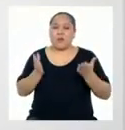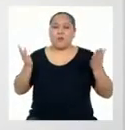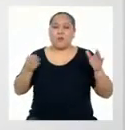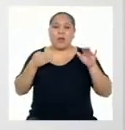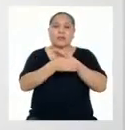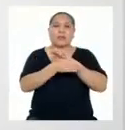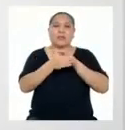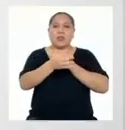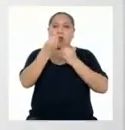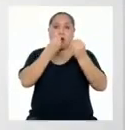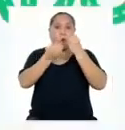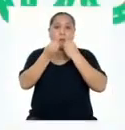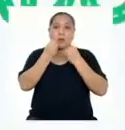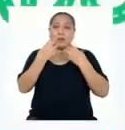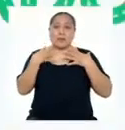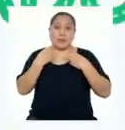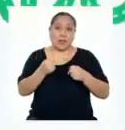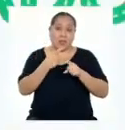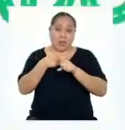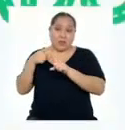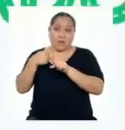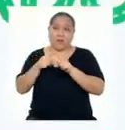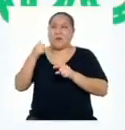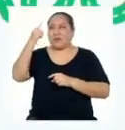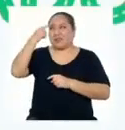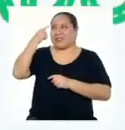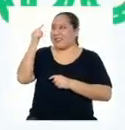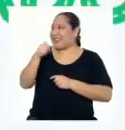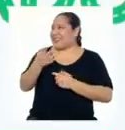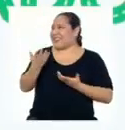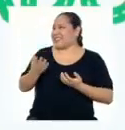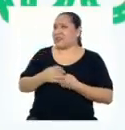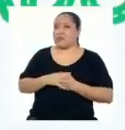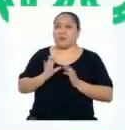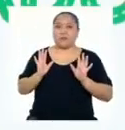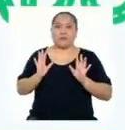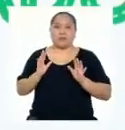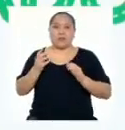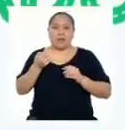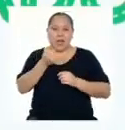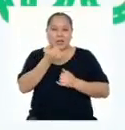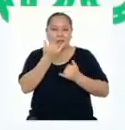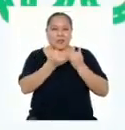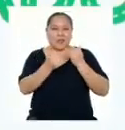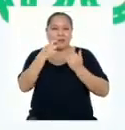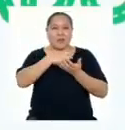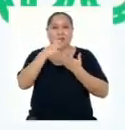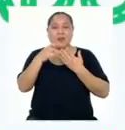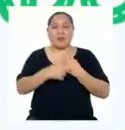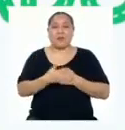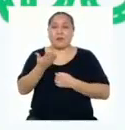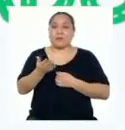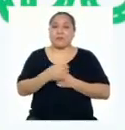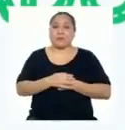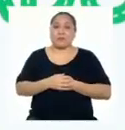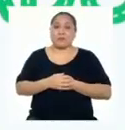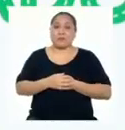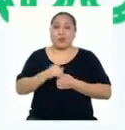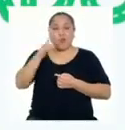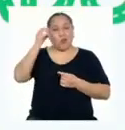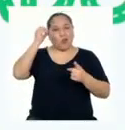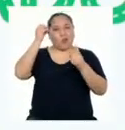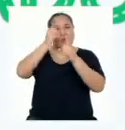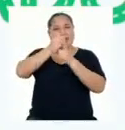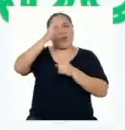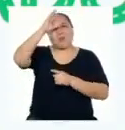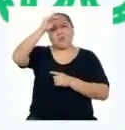acceso a alimentos saludables variados? Pensaré en ello, profesor. Uy, ya casi se acaba el programa. ¿Qué tal si les dejamos un